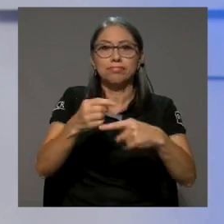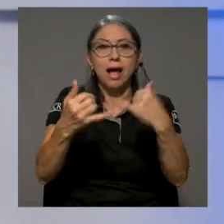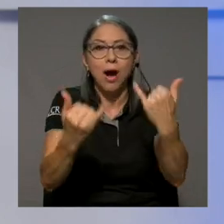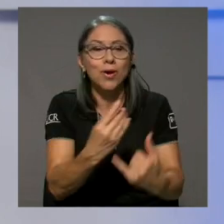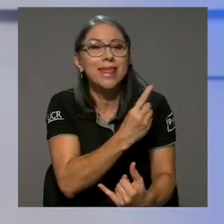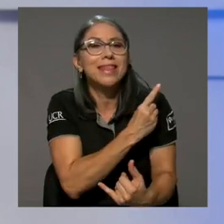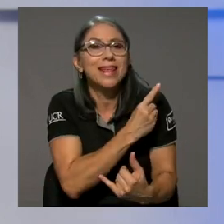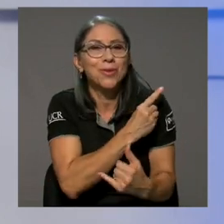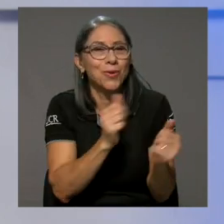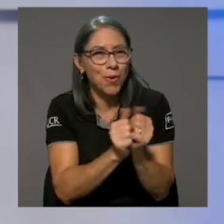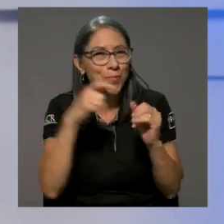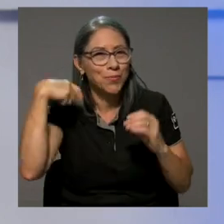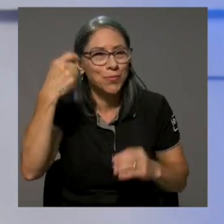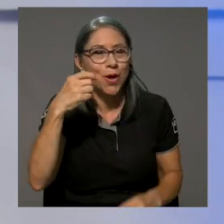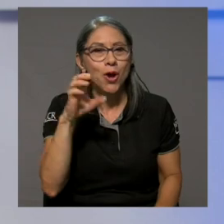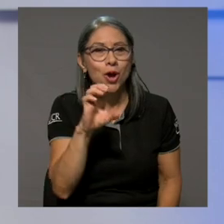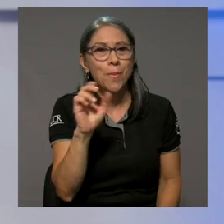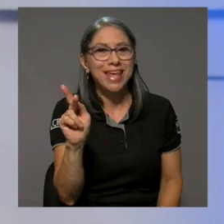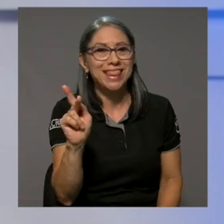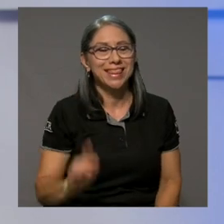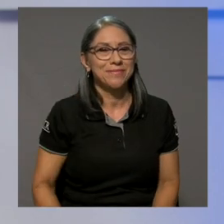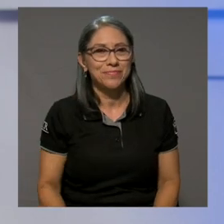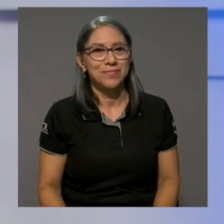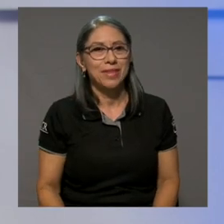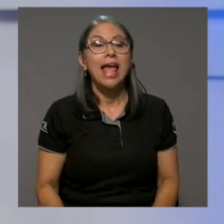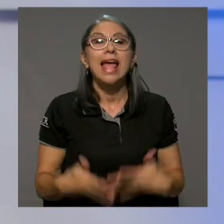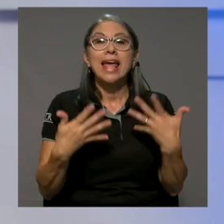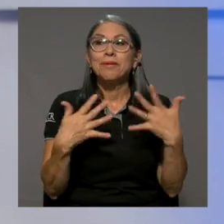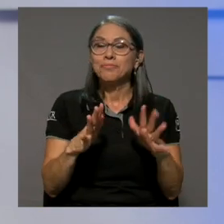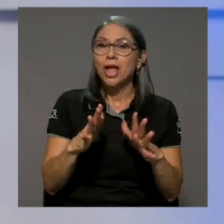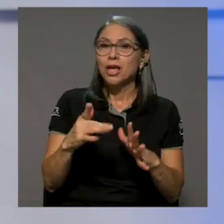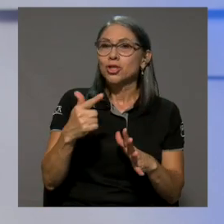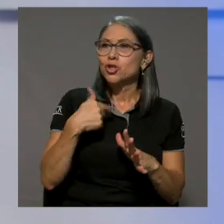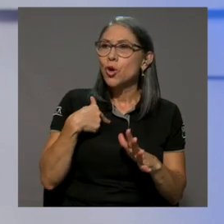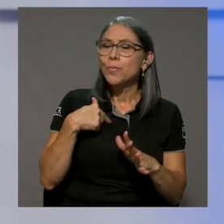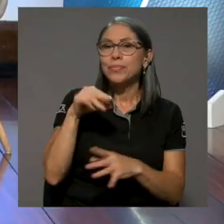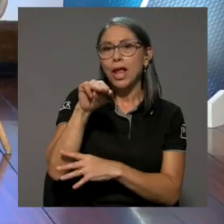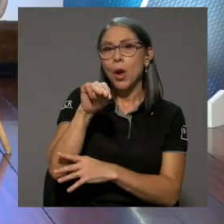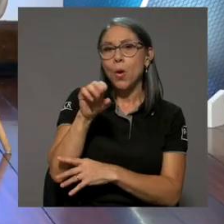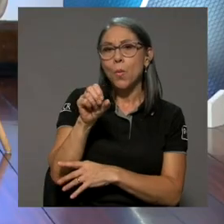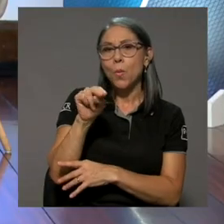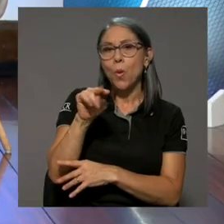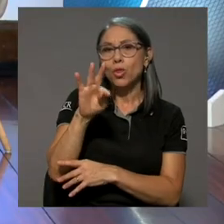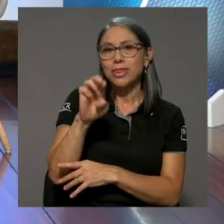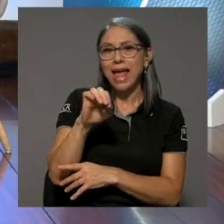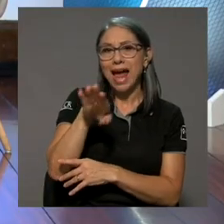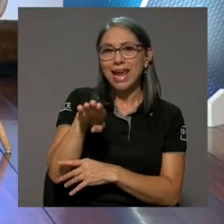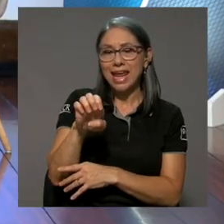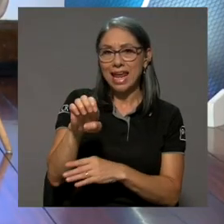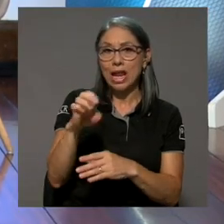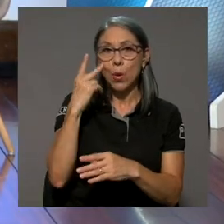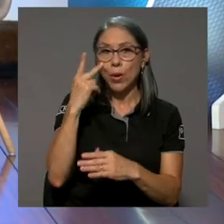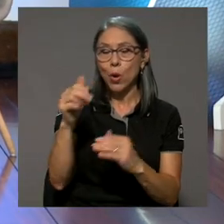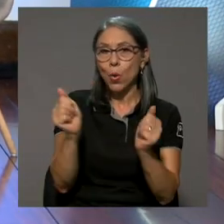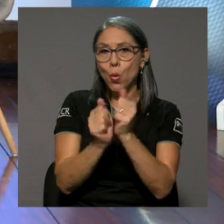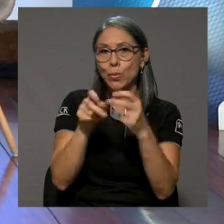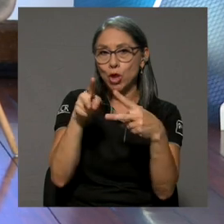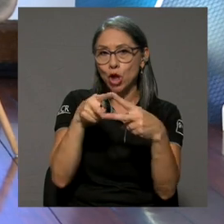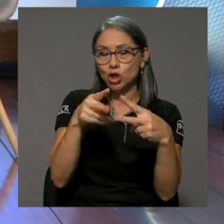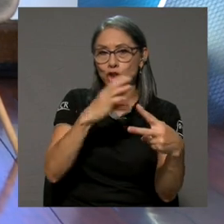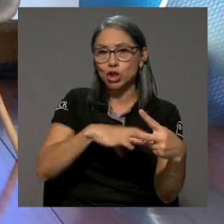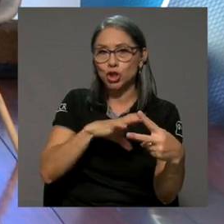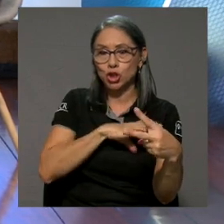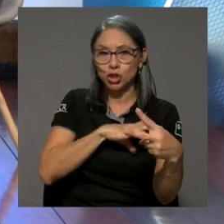ahora como director con Chroma Kit? La edición, o el montaje, lo describo y lo veo con... Tiene dos